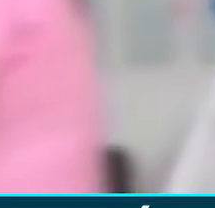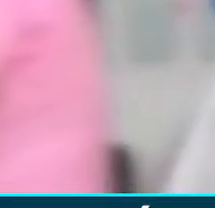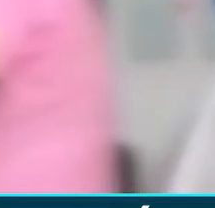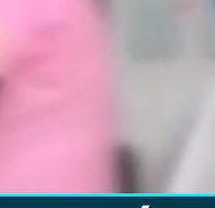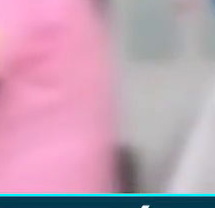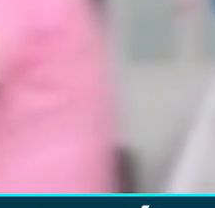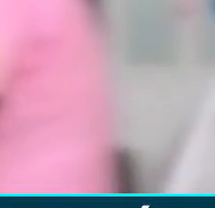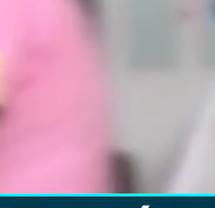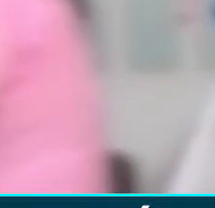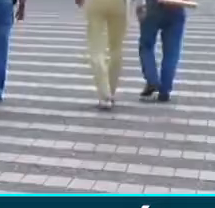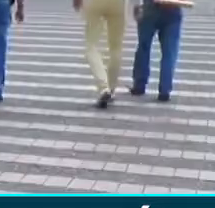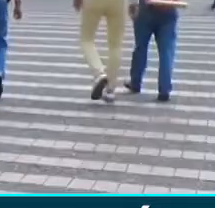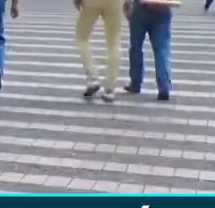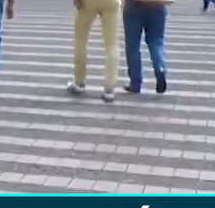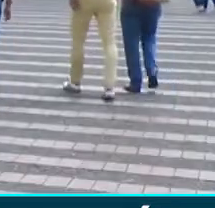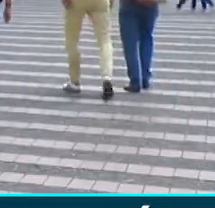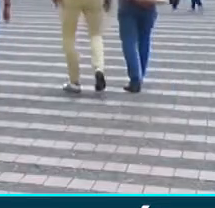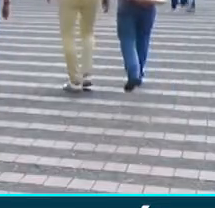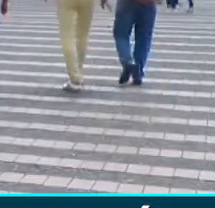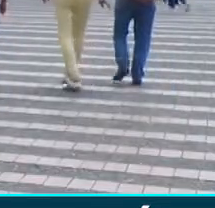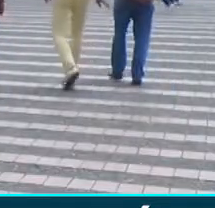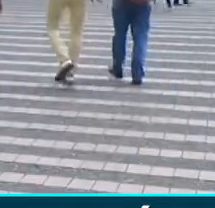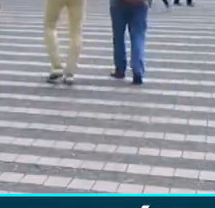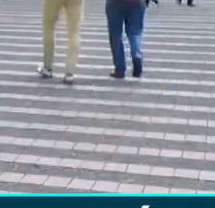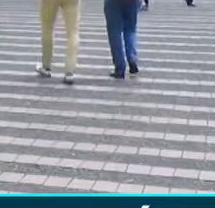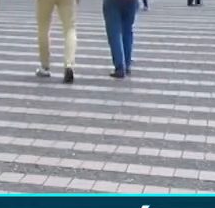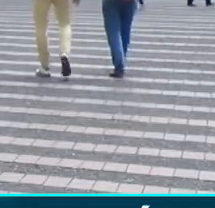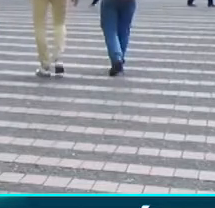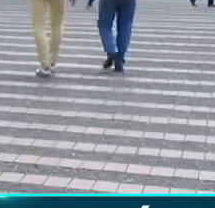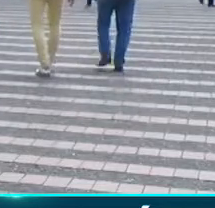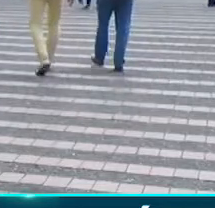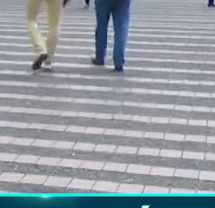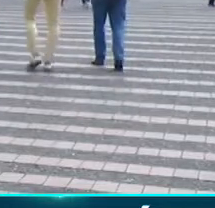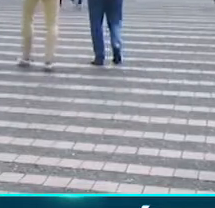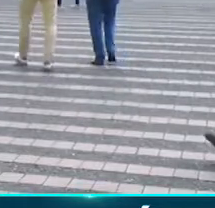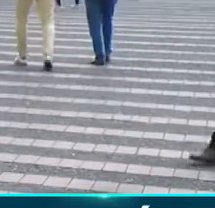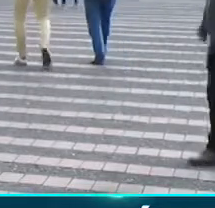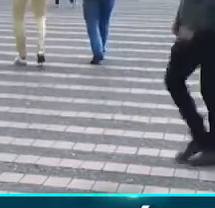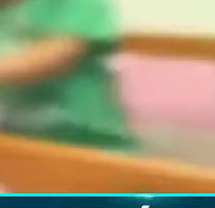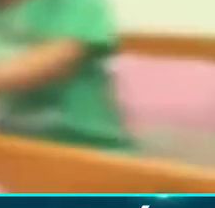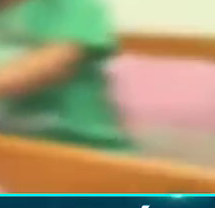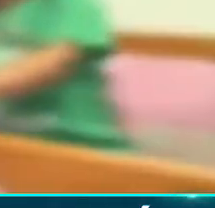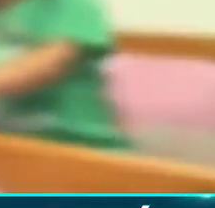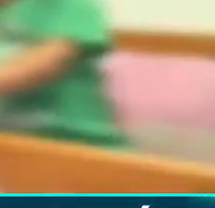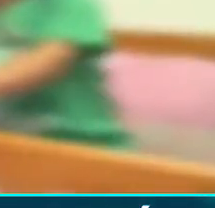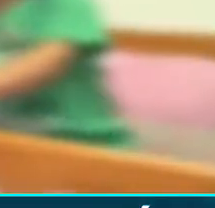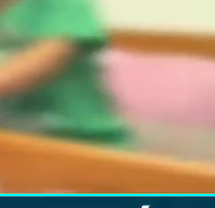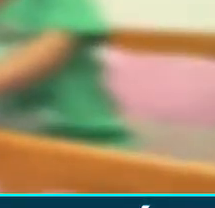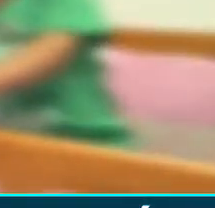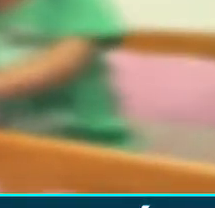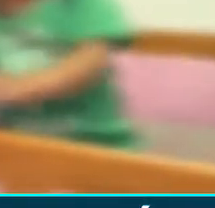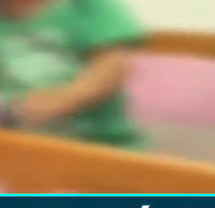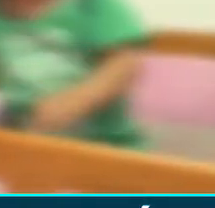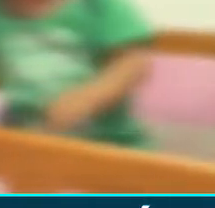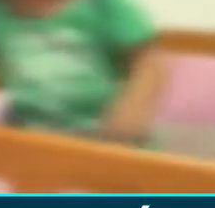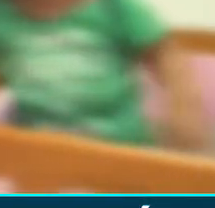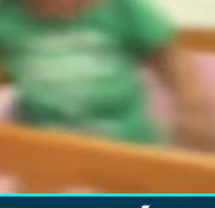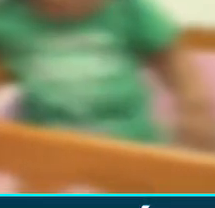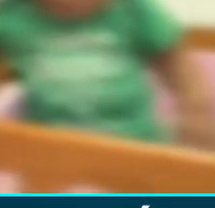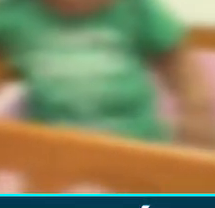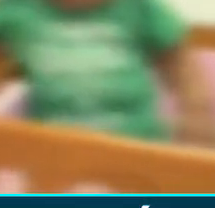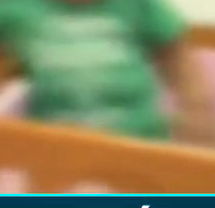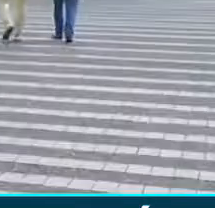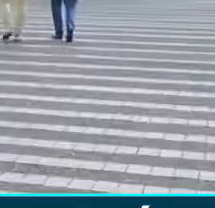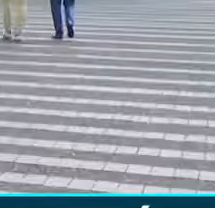manejos financieros. Porque digamos que al llegar un nuevo operador pues tiene toda la autonomía y administrativa de elegir el personal. Hoy el llamado a